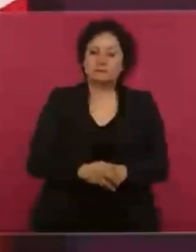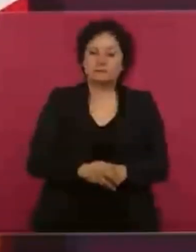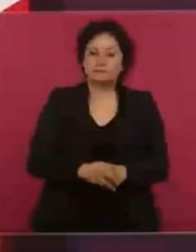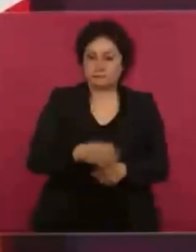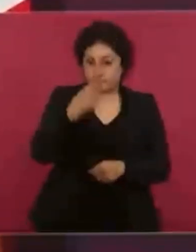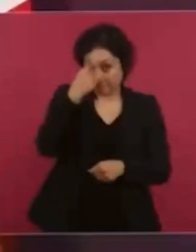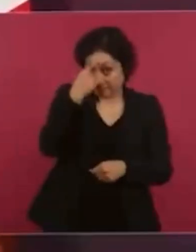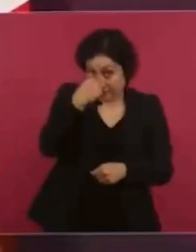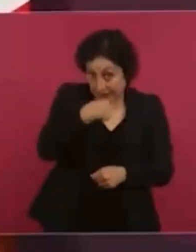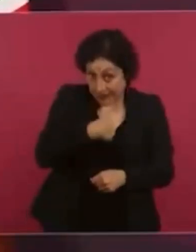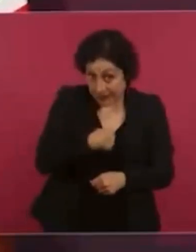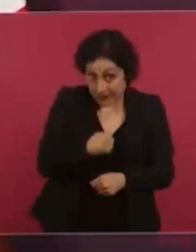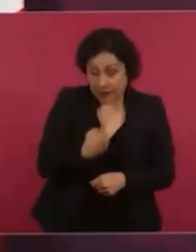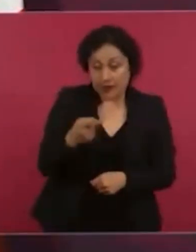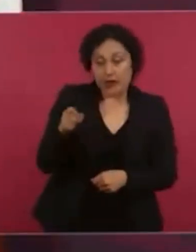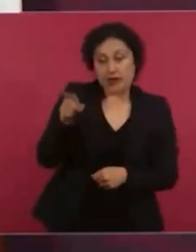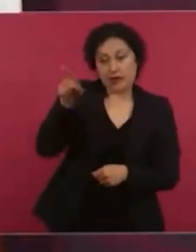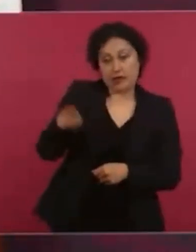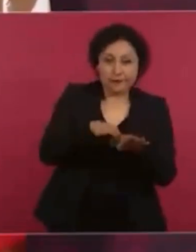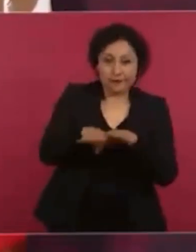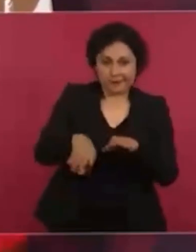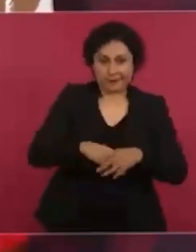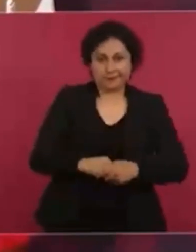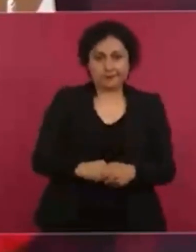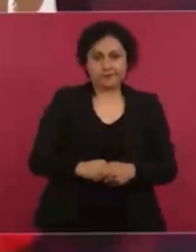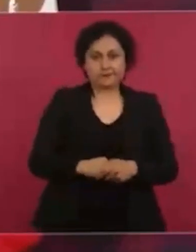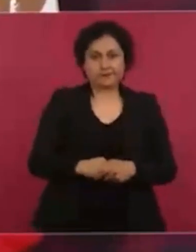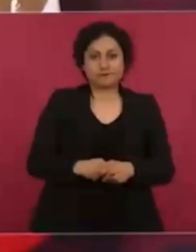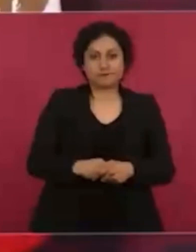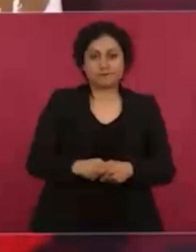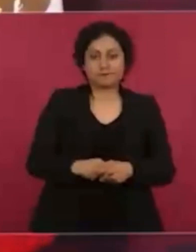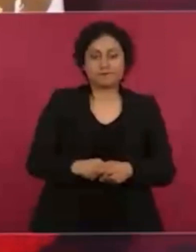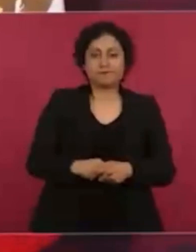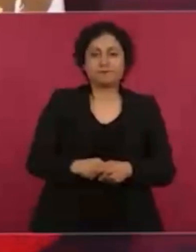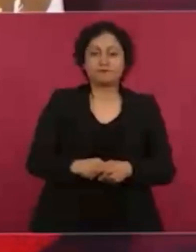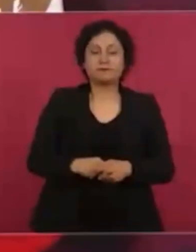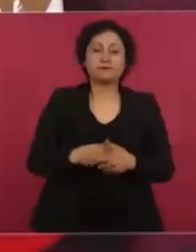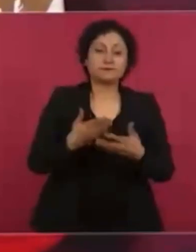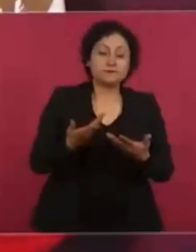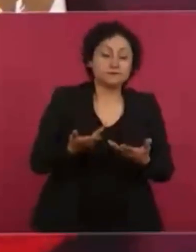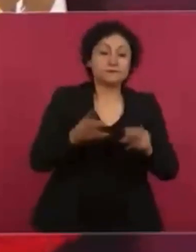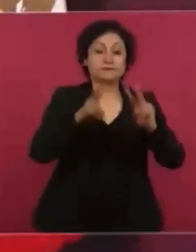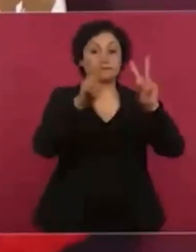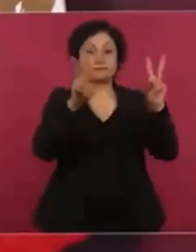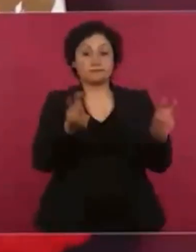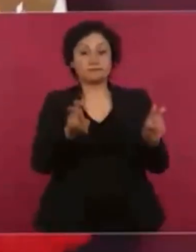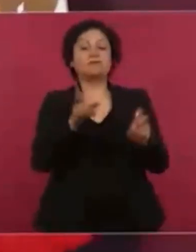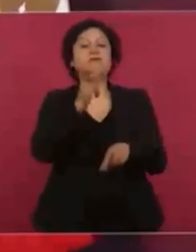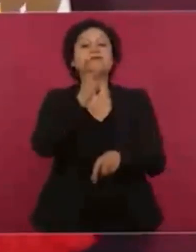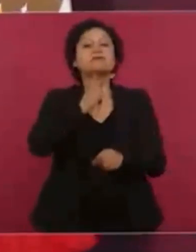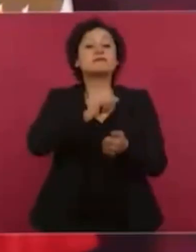desempeño de Rocío Donal. La refinería ya está